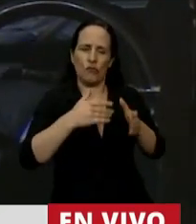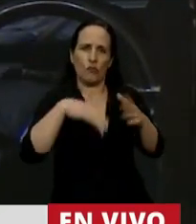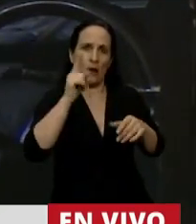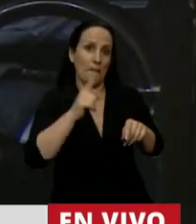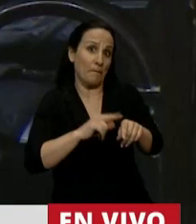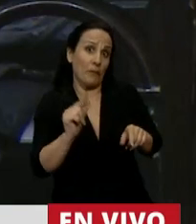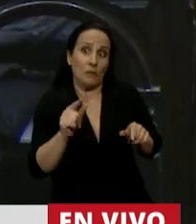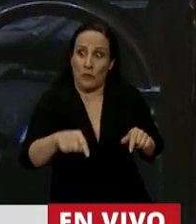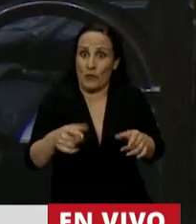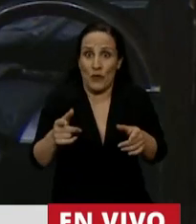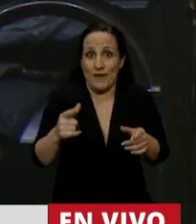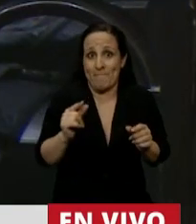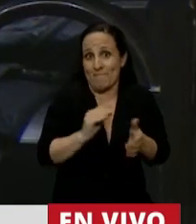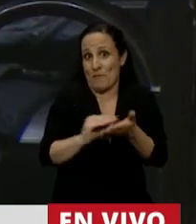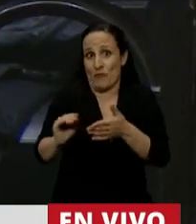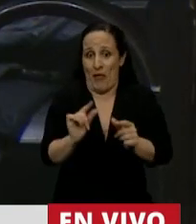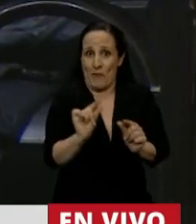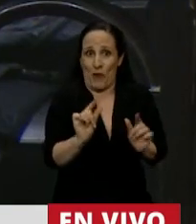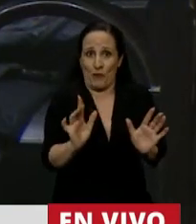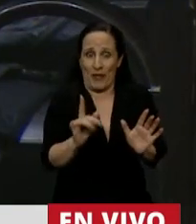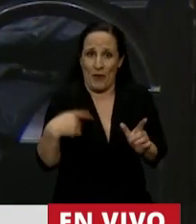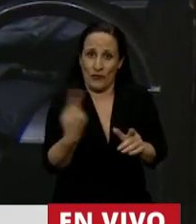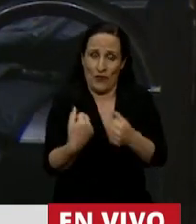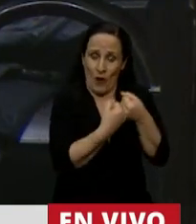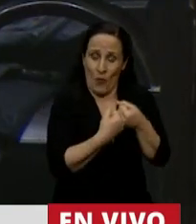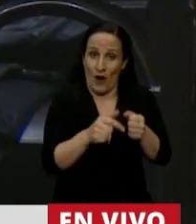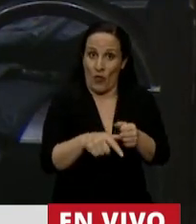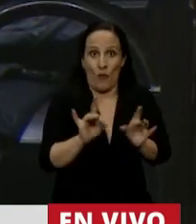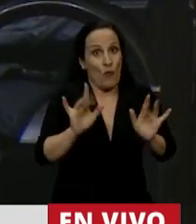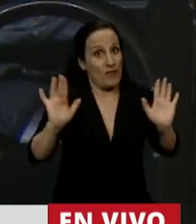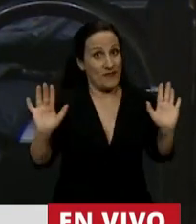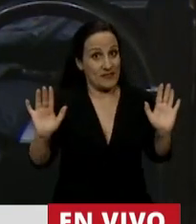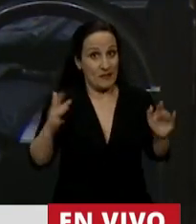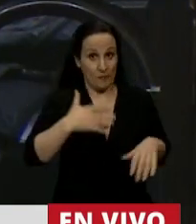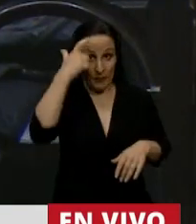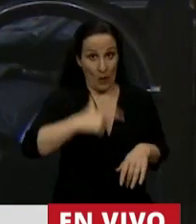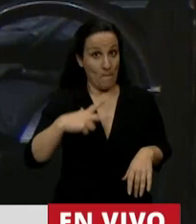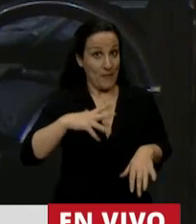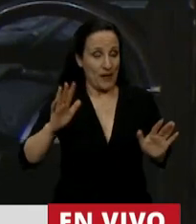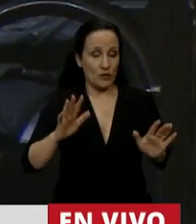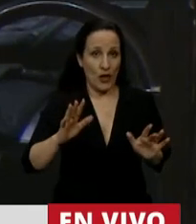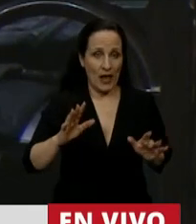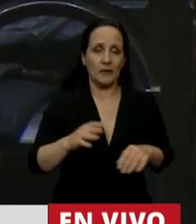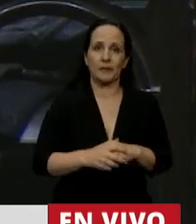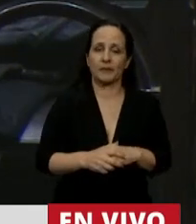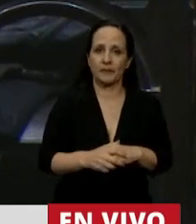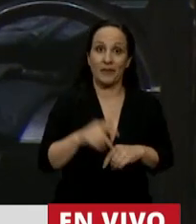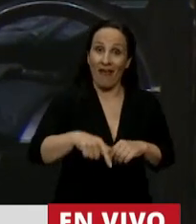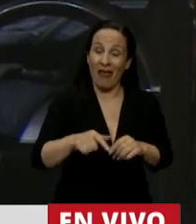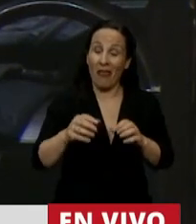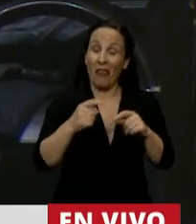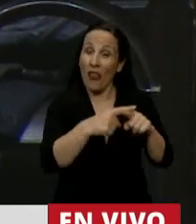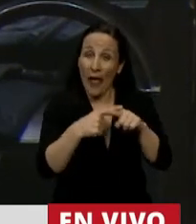circunstancial, creo que lo hace muy difícil. Yo en personal, y que necesita esta